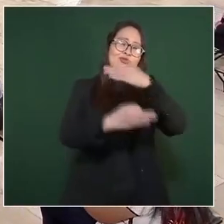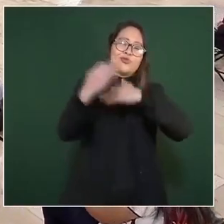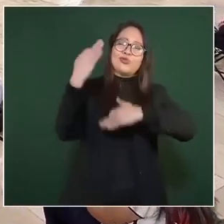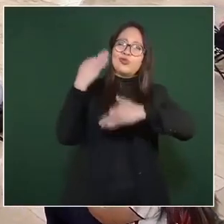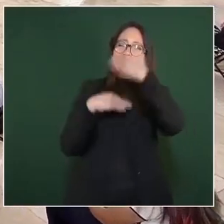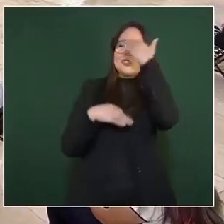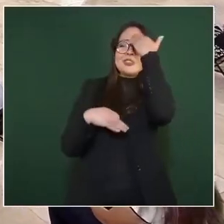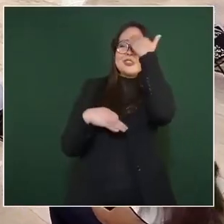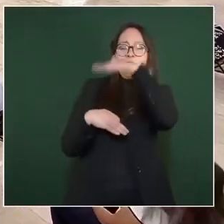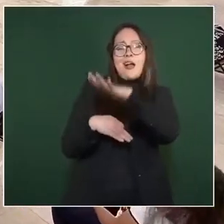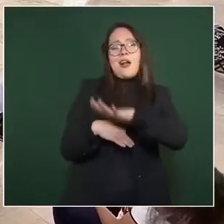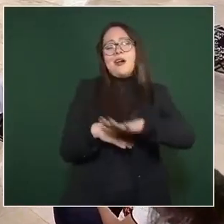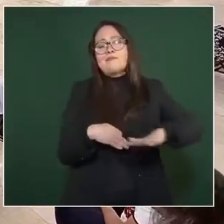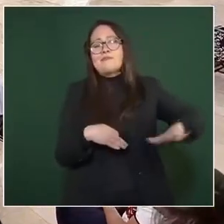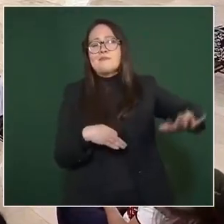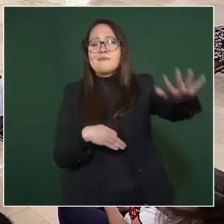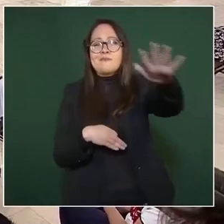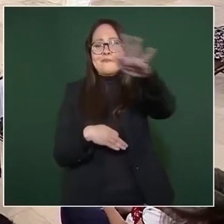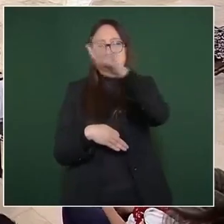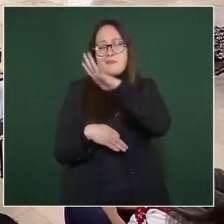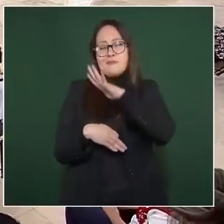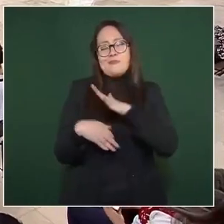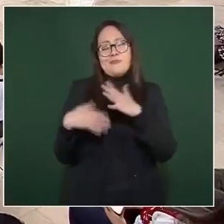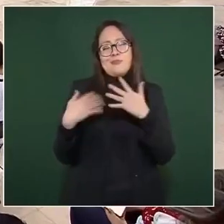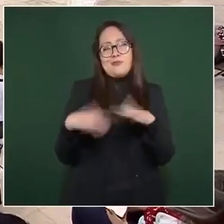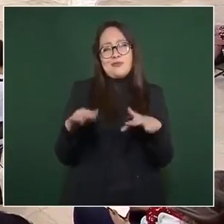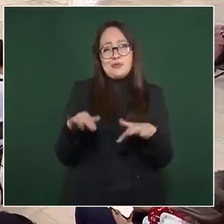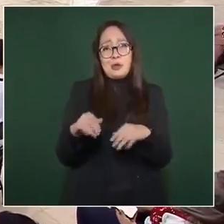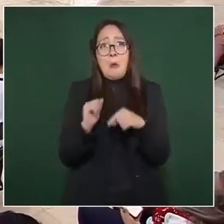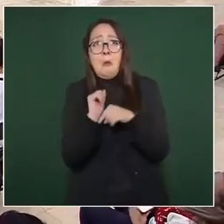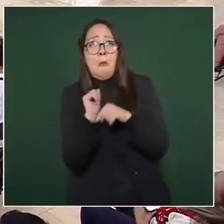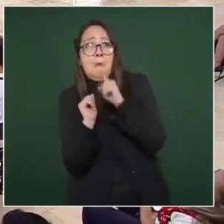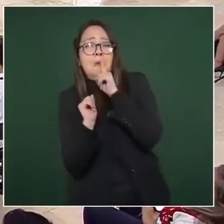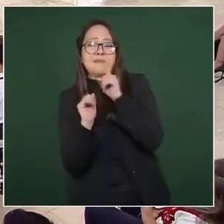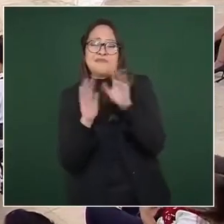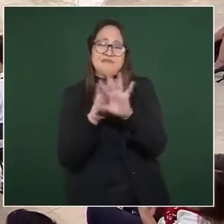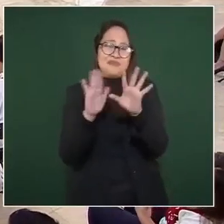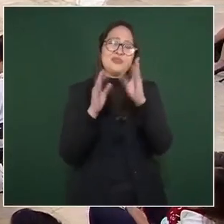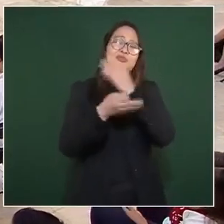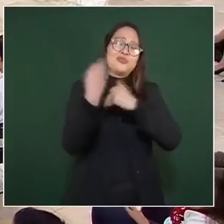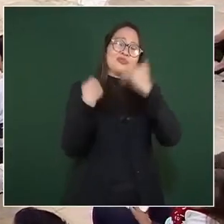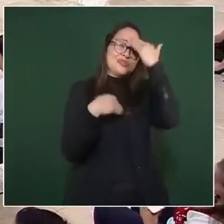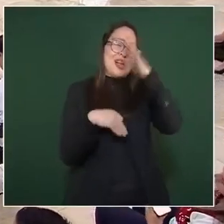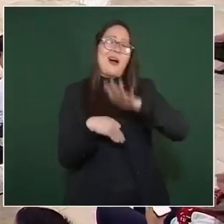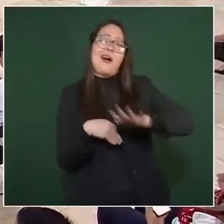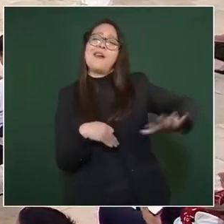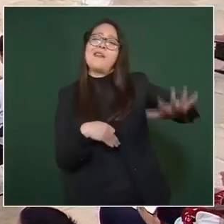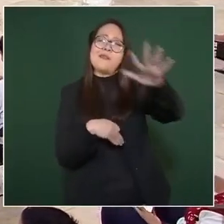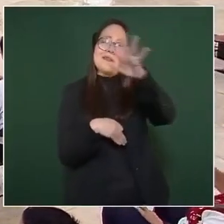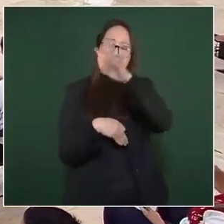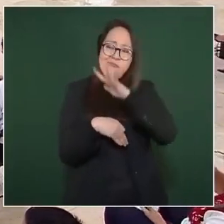Nada más le faltó agregar, lo sé de buenas fuentes.